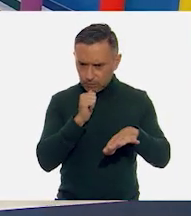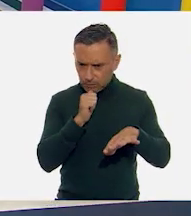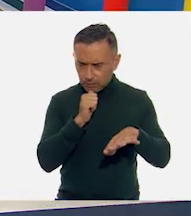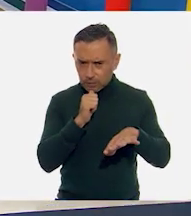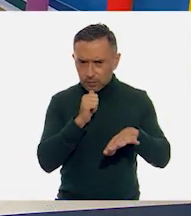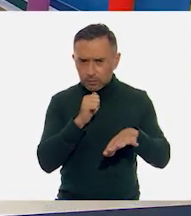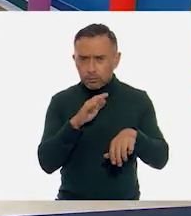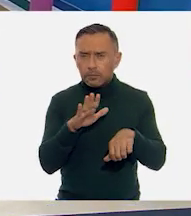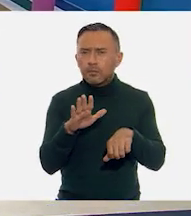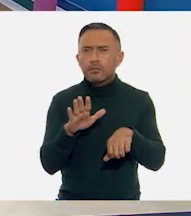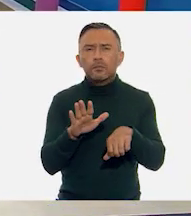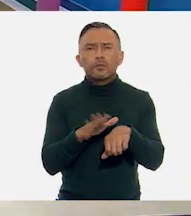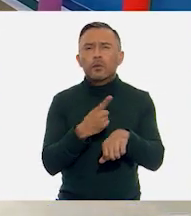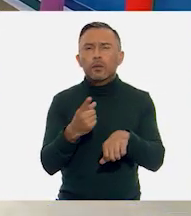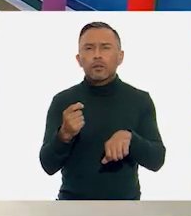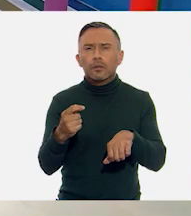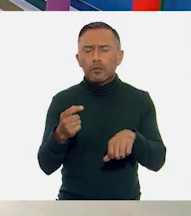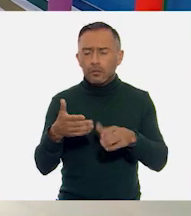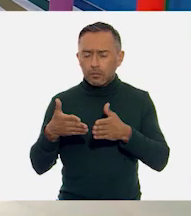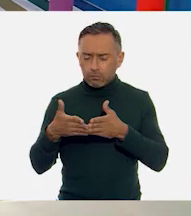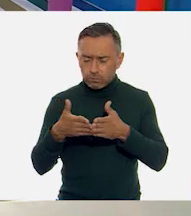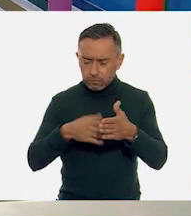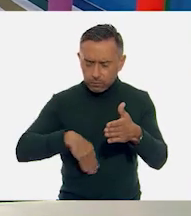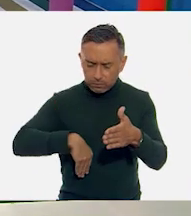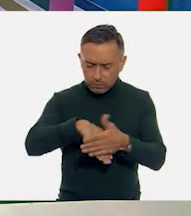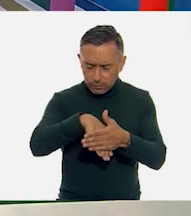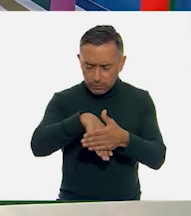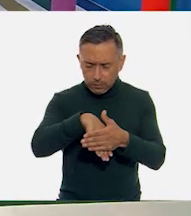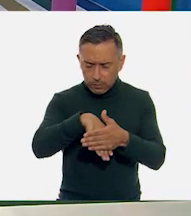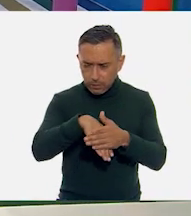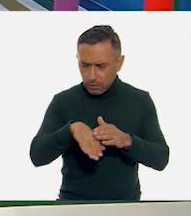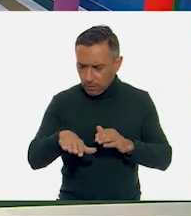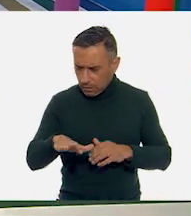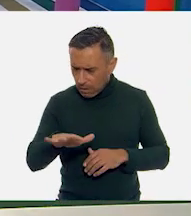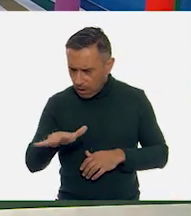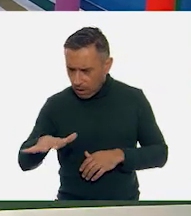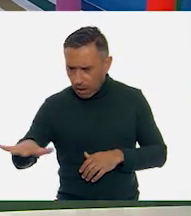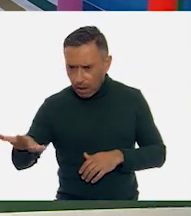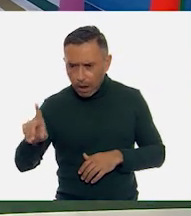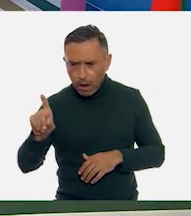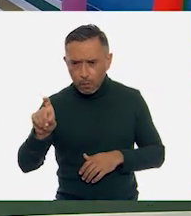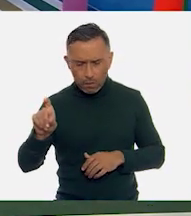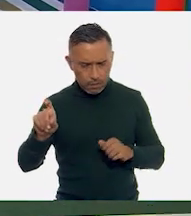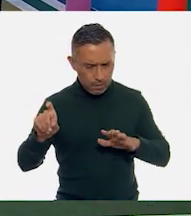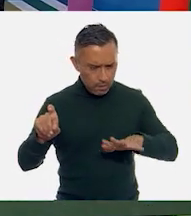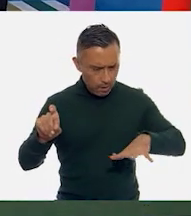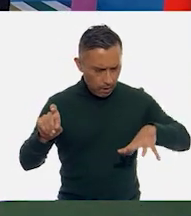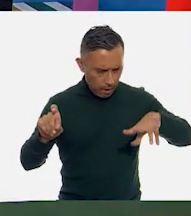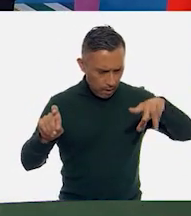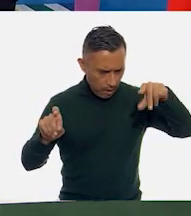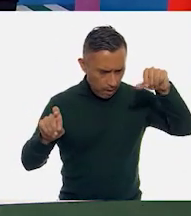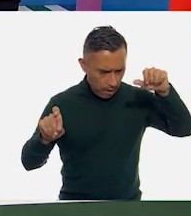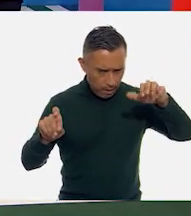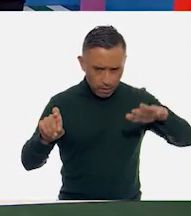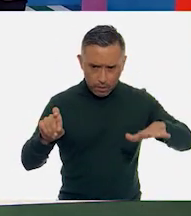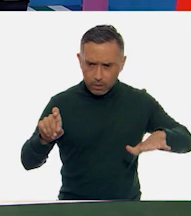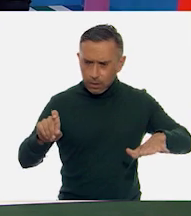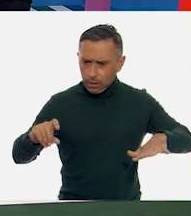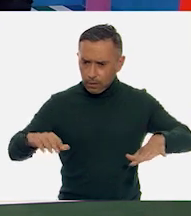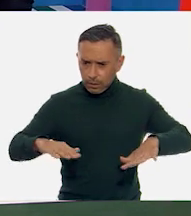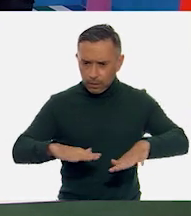descanse en muelle lugar. No es agua ni arena la orilla del mar.